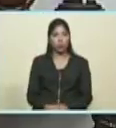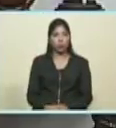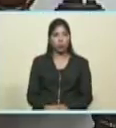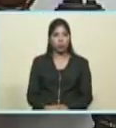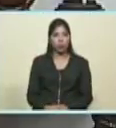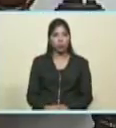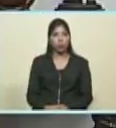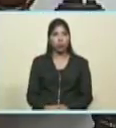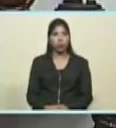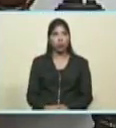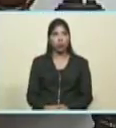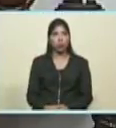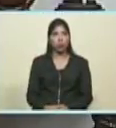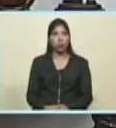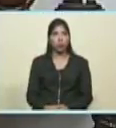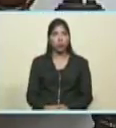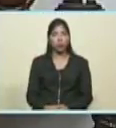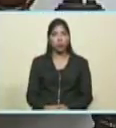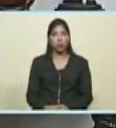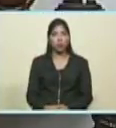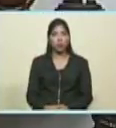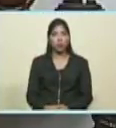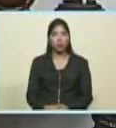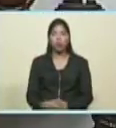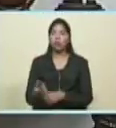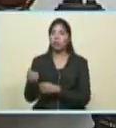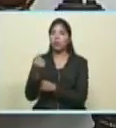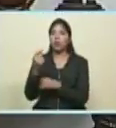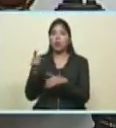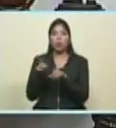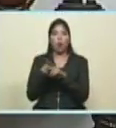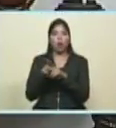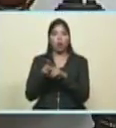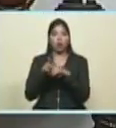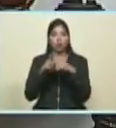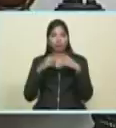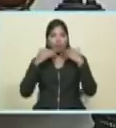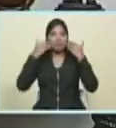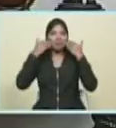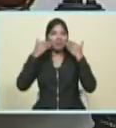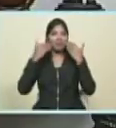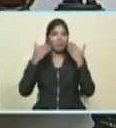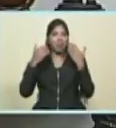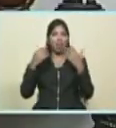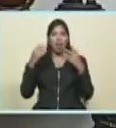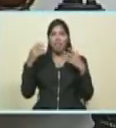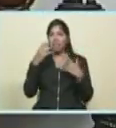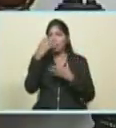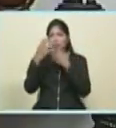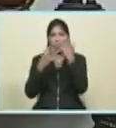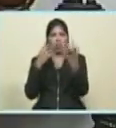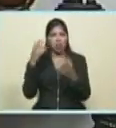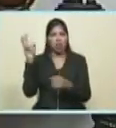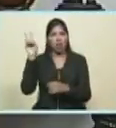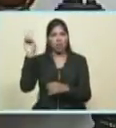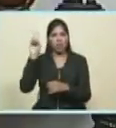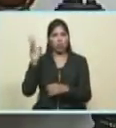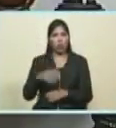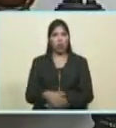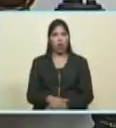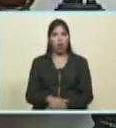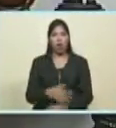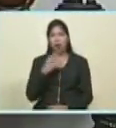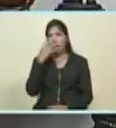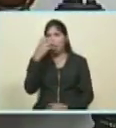Y le responden a uno regalando una sonrisa, un puño cerrado, un grito de viva Venezuela. Eso nos llena de orgullo.